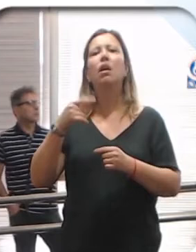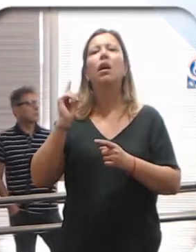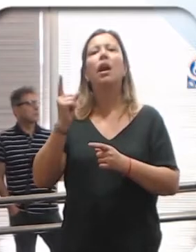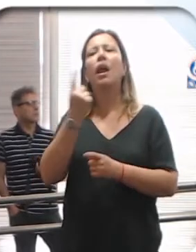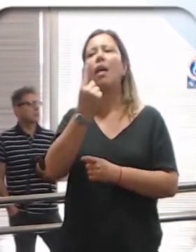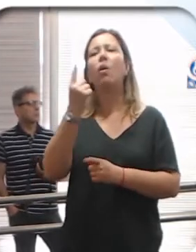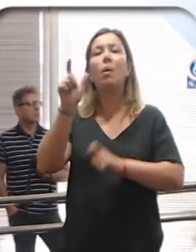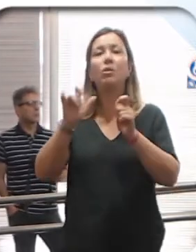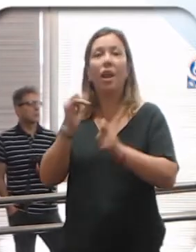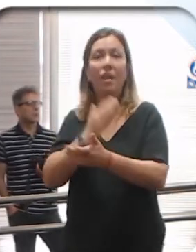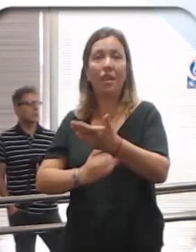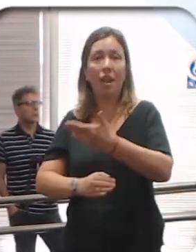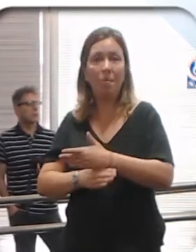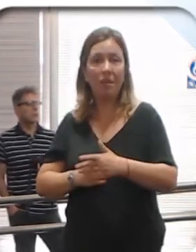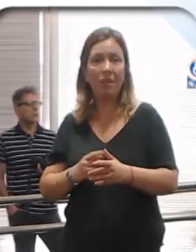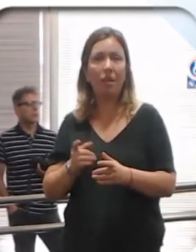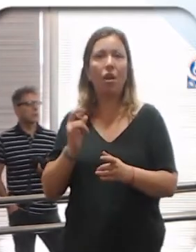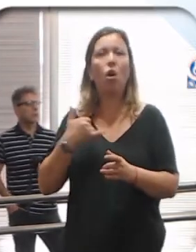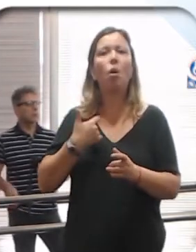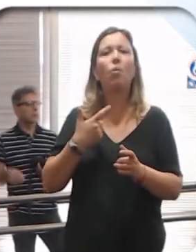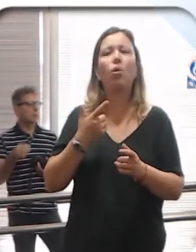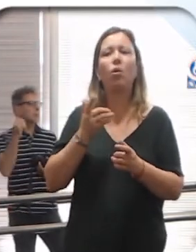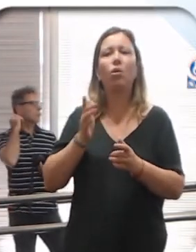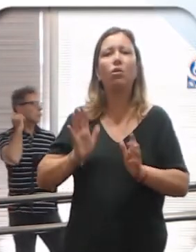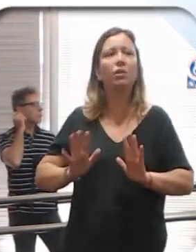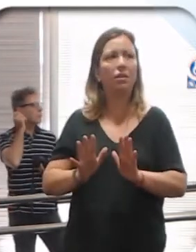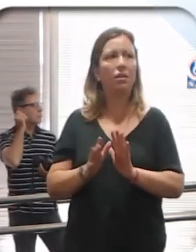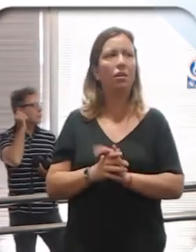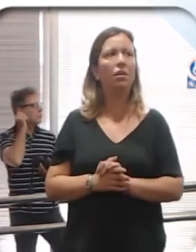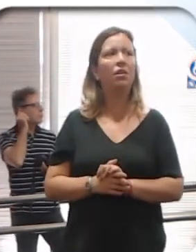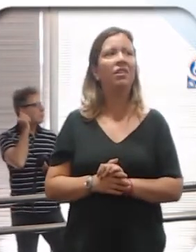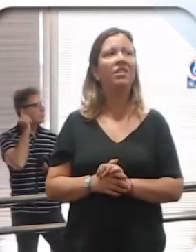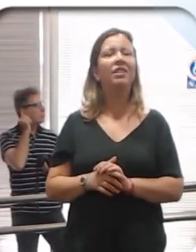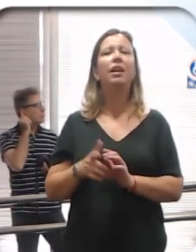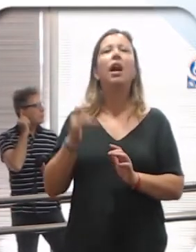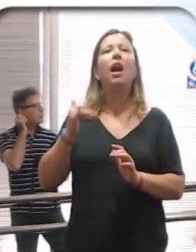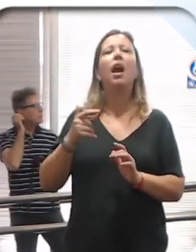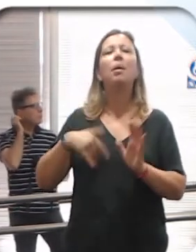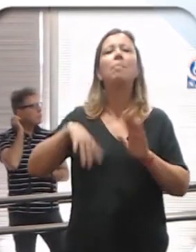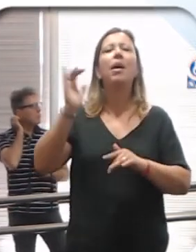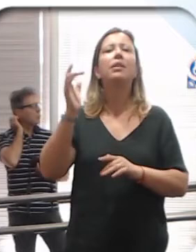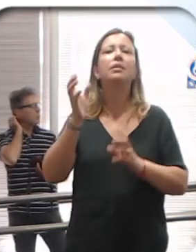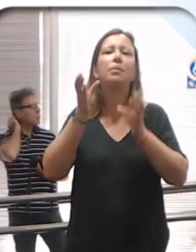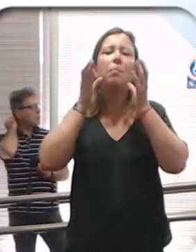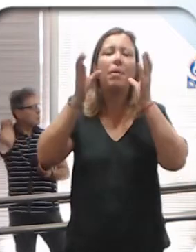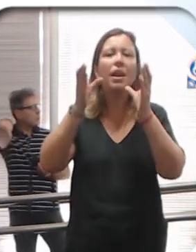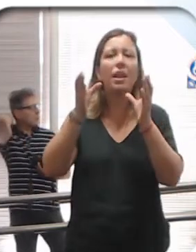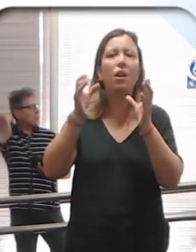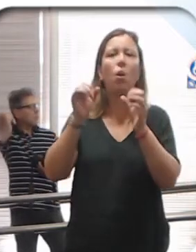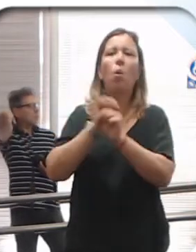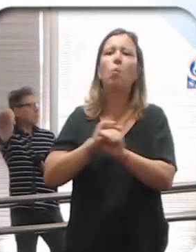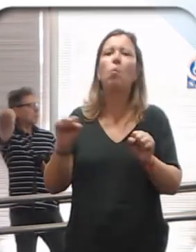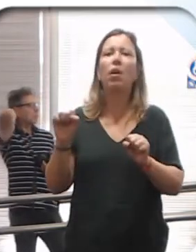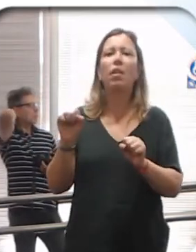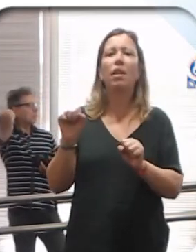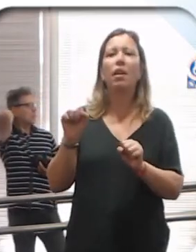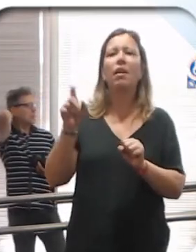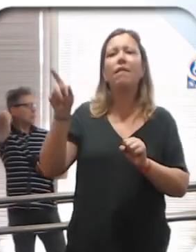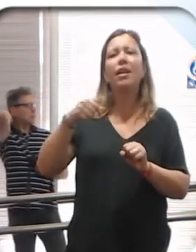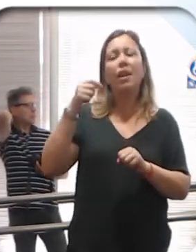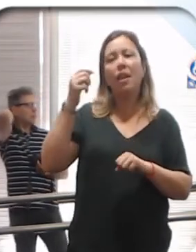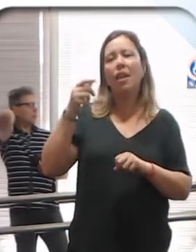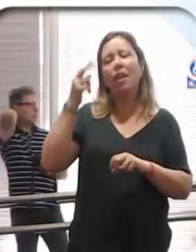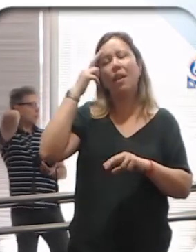de discapacidad y la sexualidad. Primero, que tienen más alto riesgo de contraer VIH